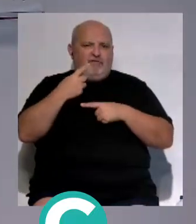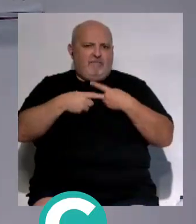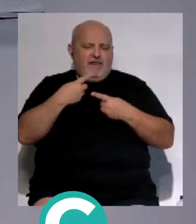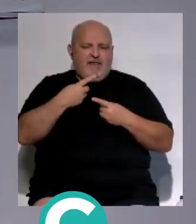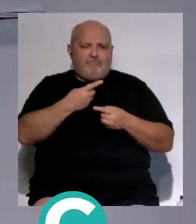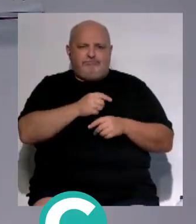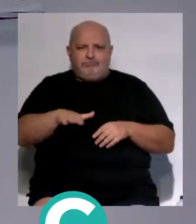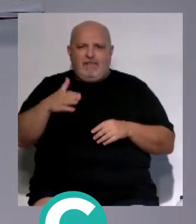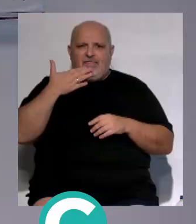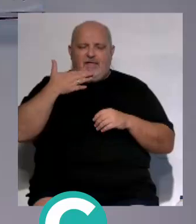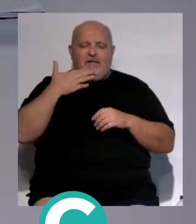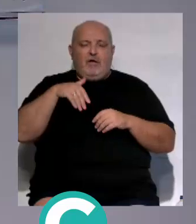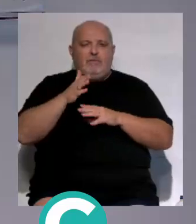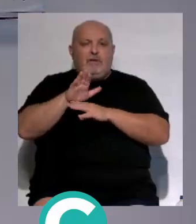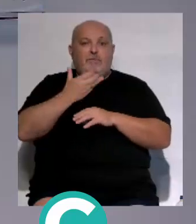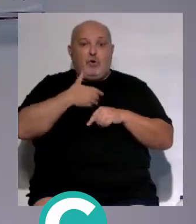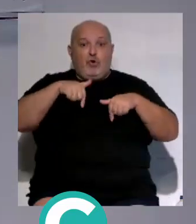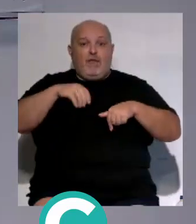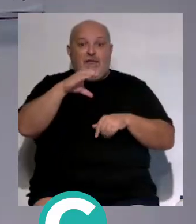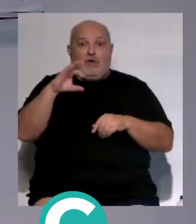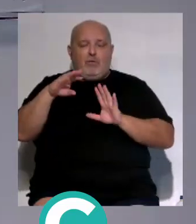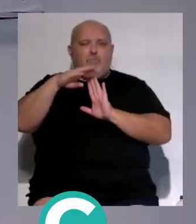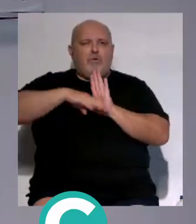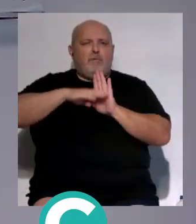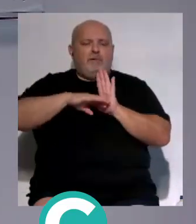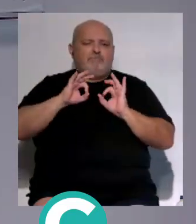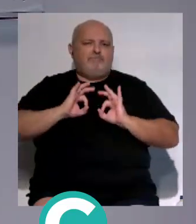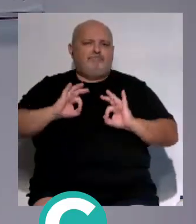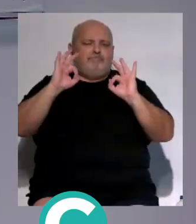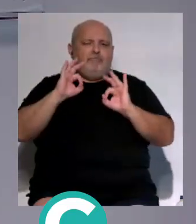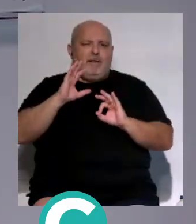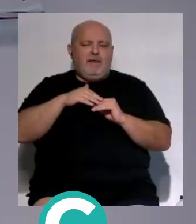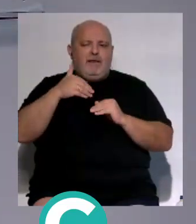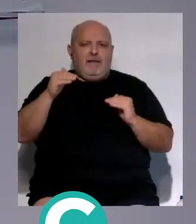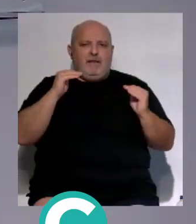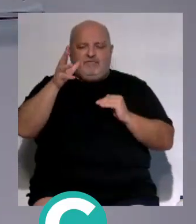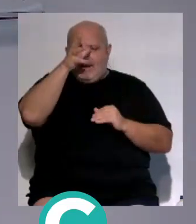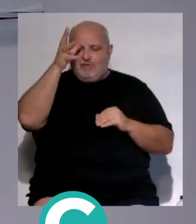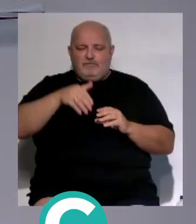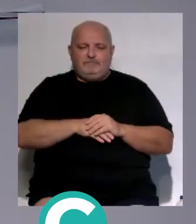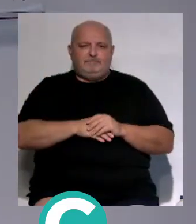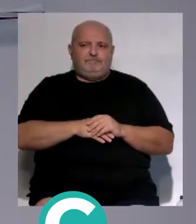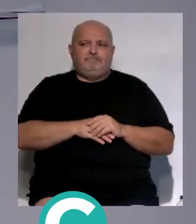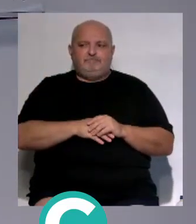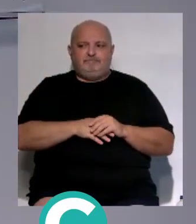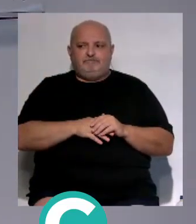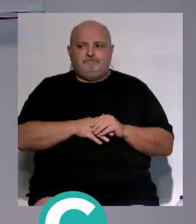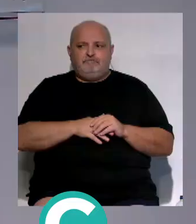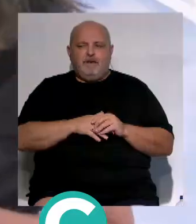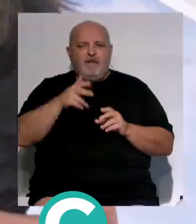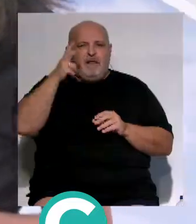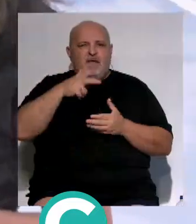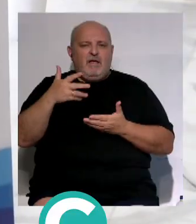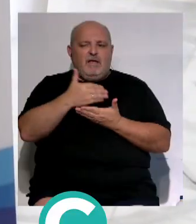Ayuntamiento de Cádiz ha presentado hoy en el ECO la programación de este espacio para esta época estival. Galas